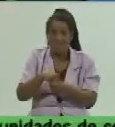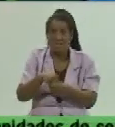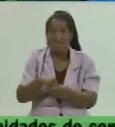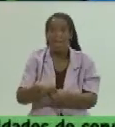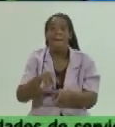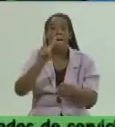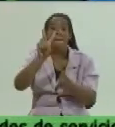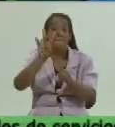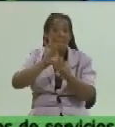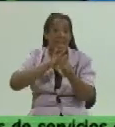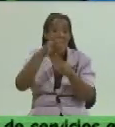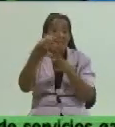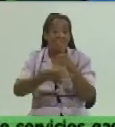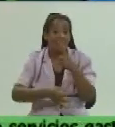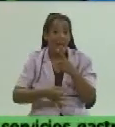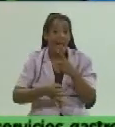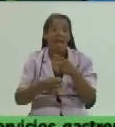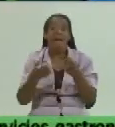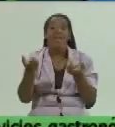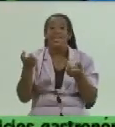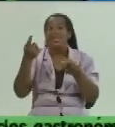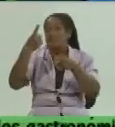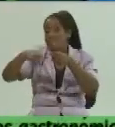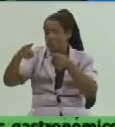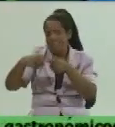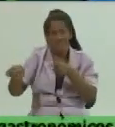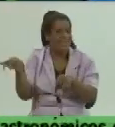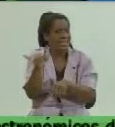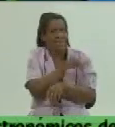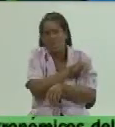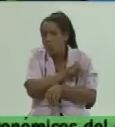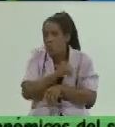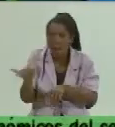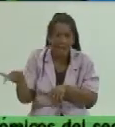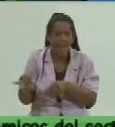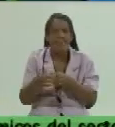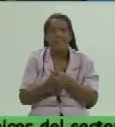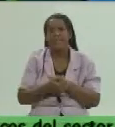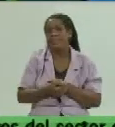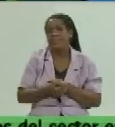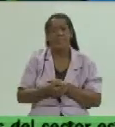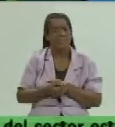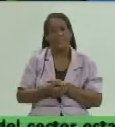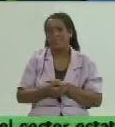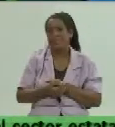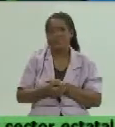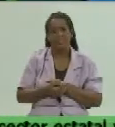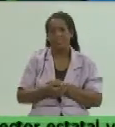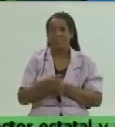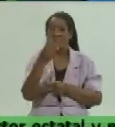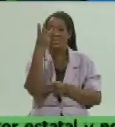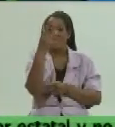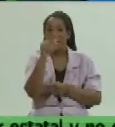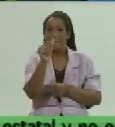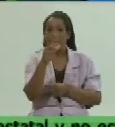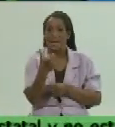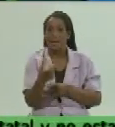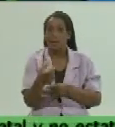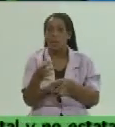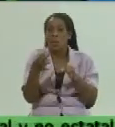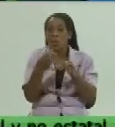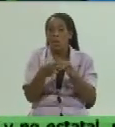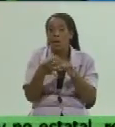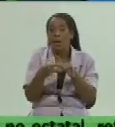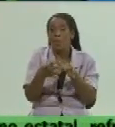y en materia de proteína hasta este minuto hemos concertado tres precios que son los huevos frescos de gallina